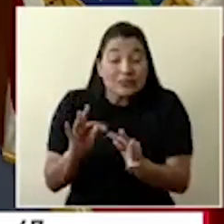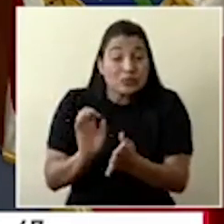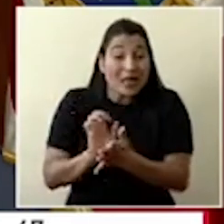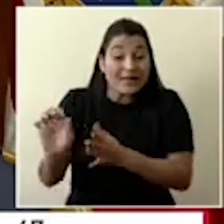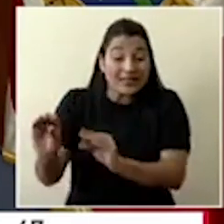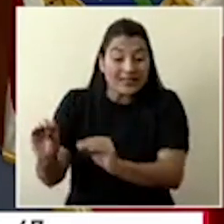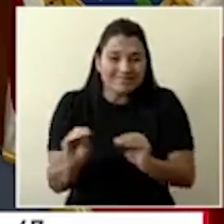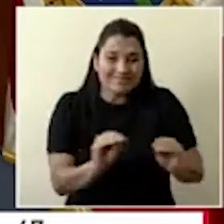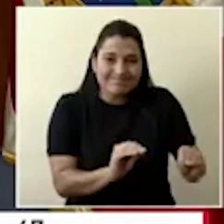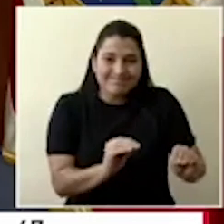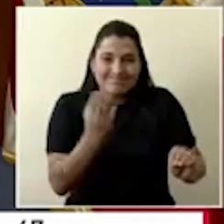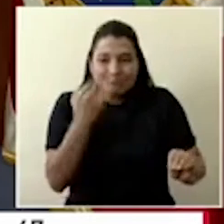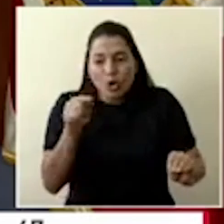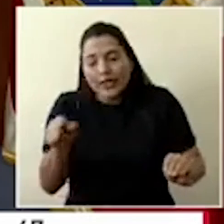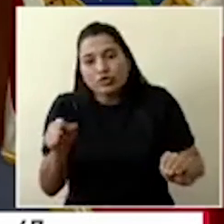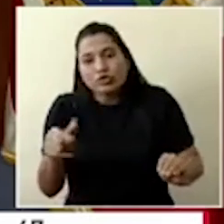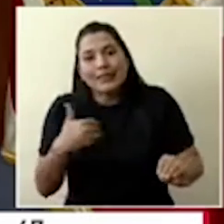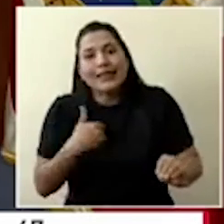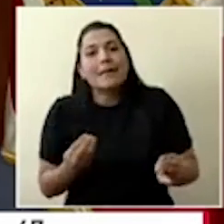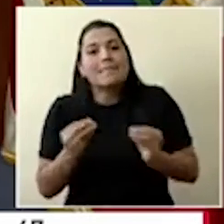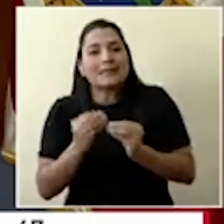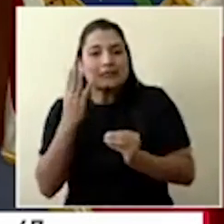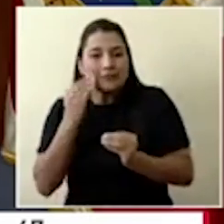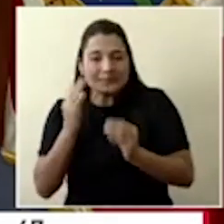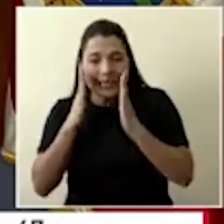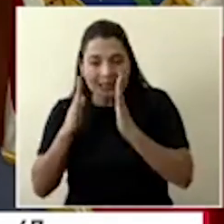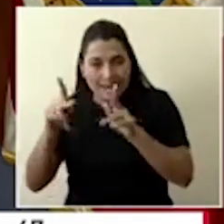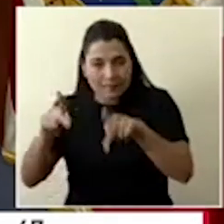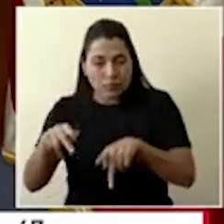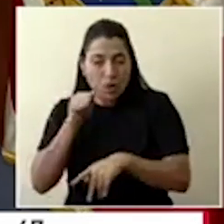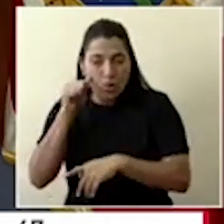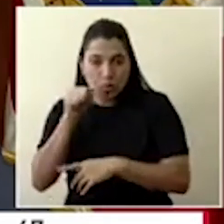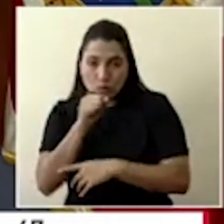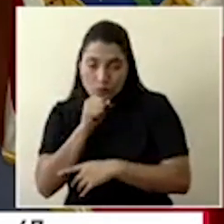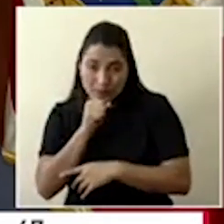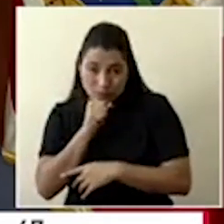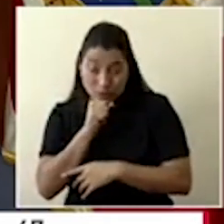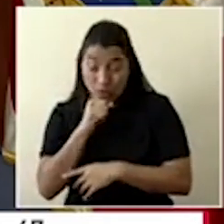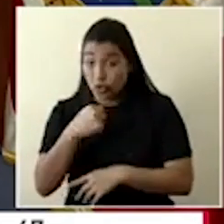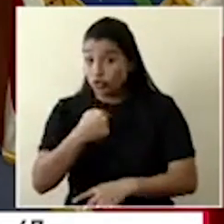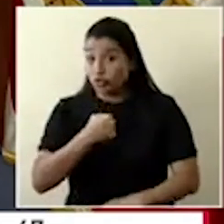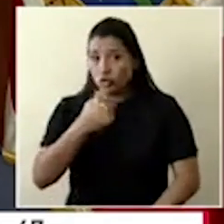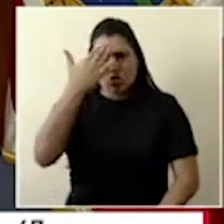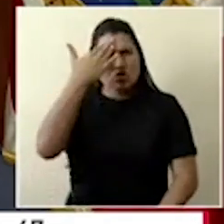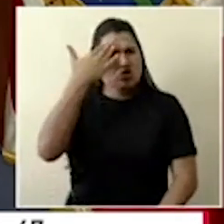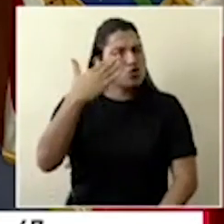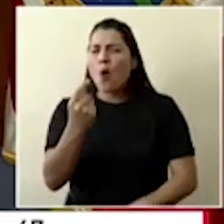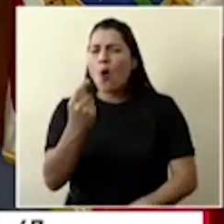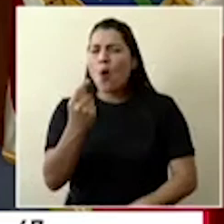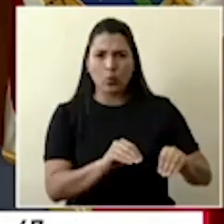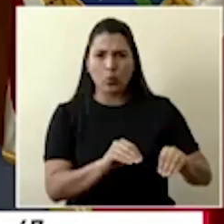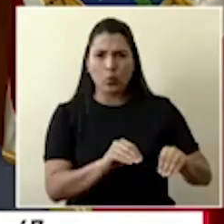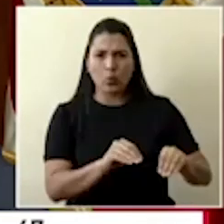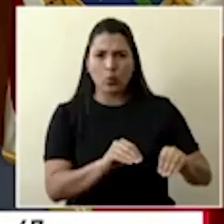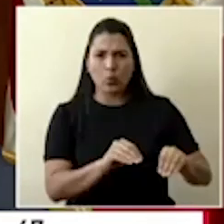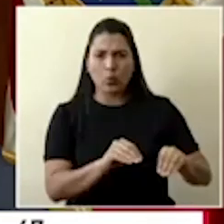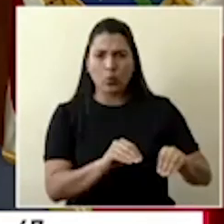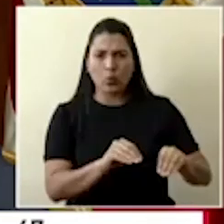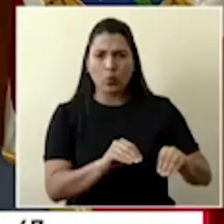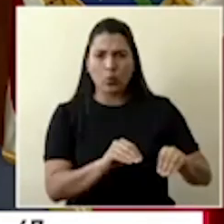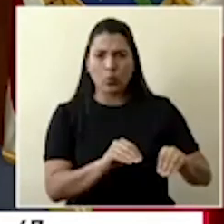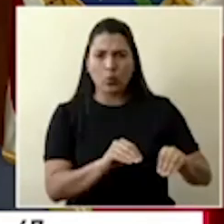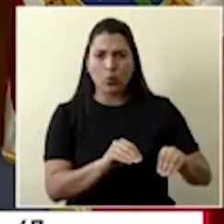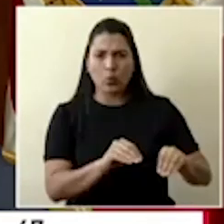todos los pacientes son de alto riesgo. No tengo el dato exacto de hace cuántos días se